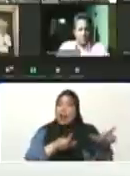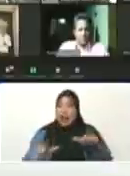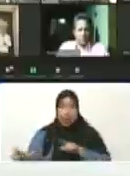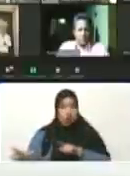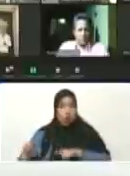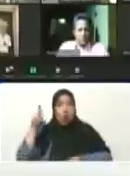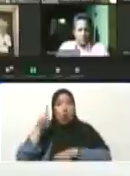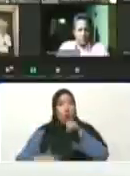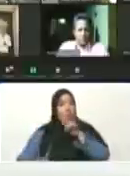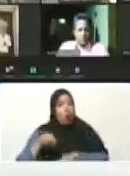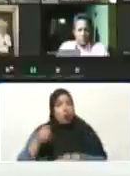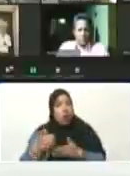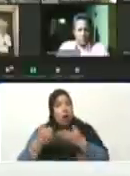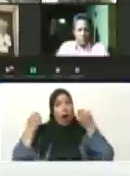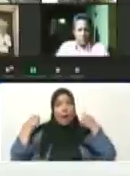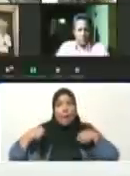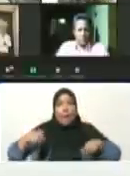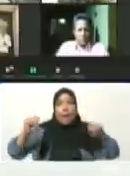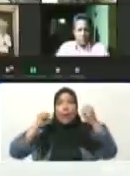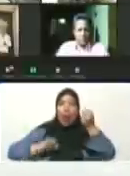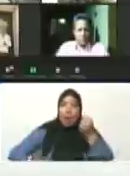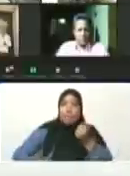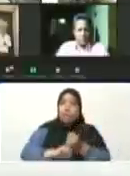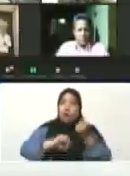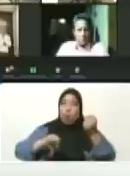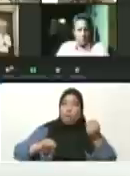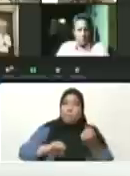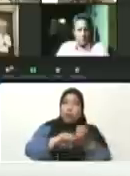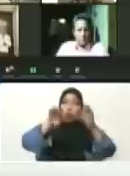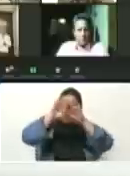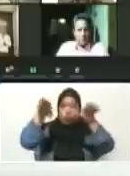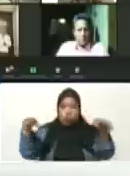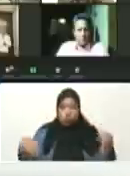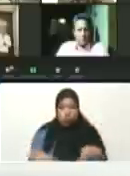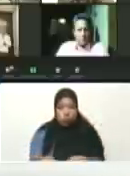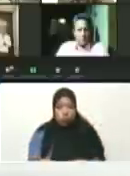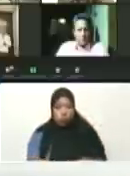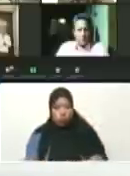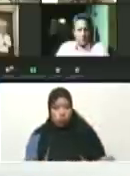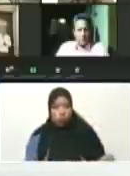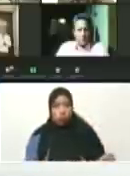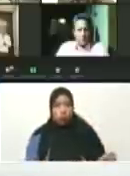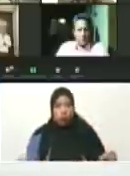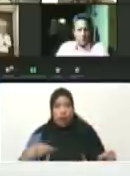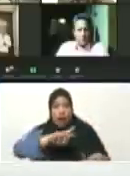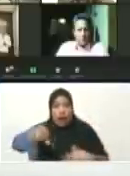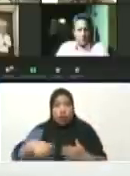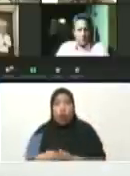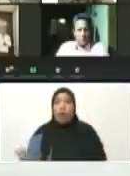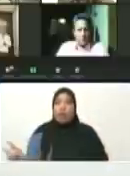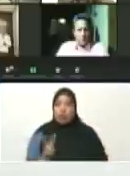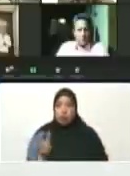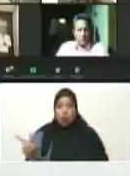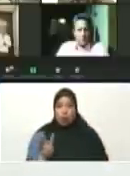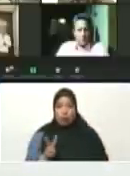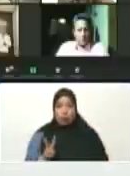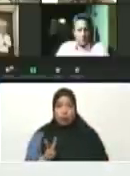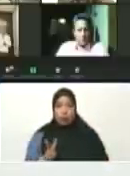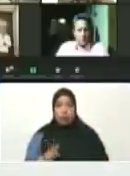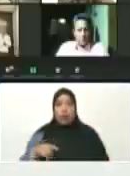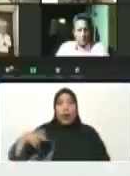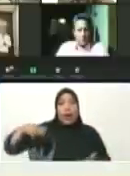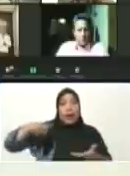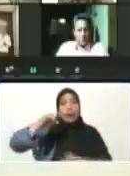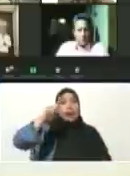listos para activar el apoyo a cualquier región del país. Es una prueba que tenemos, ¿ves? Para ver